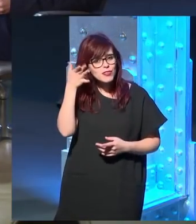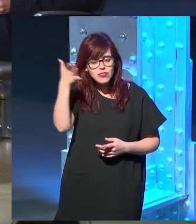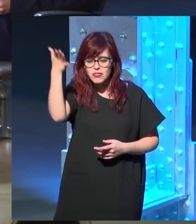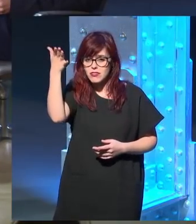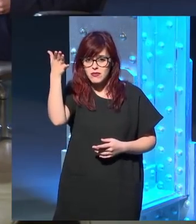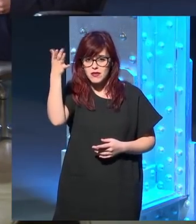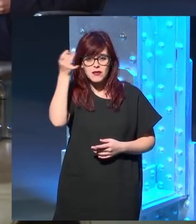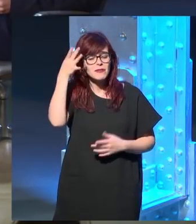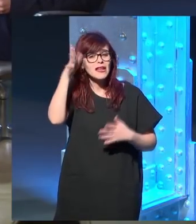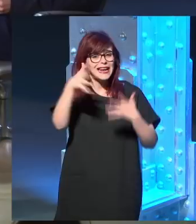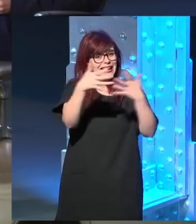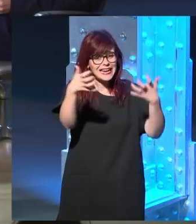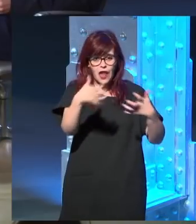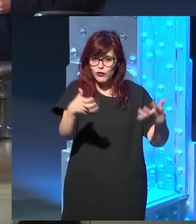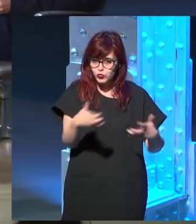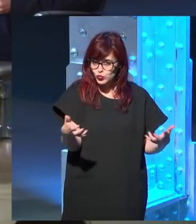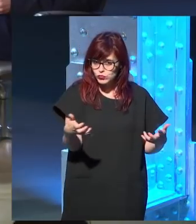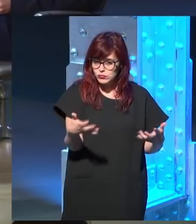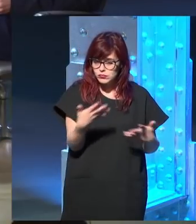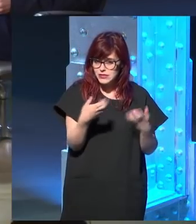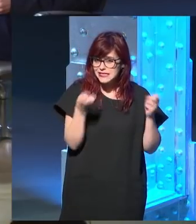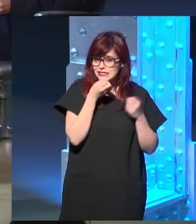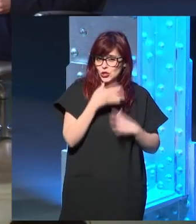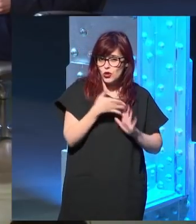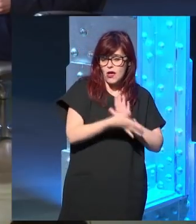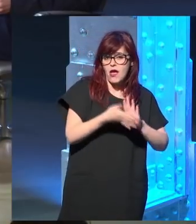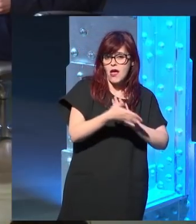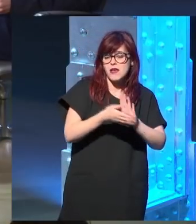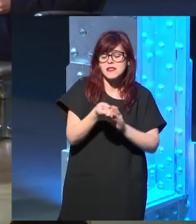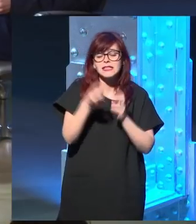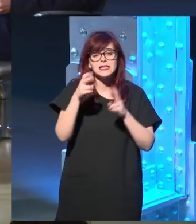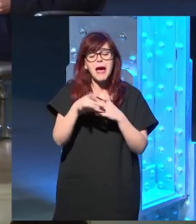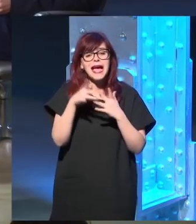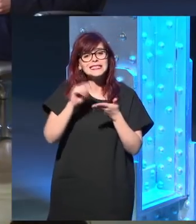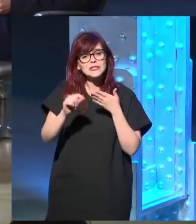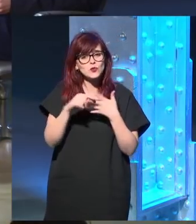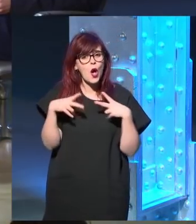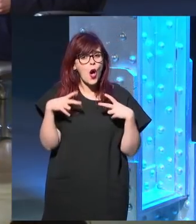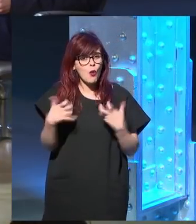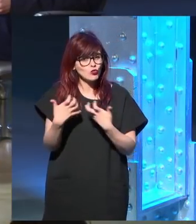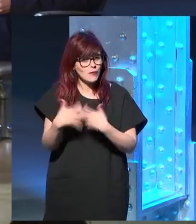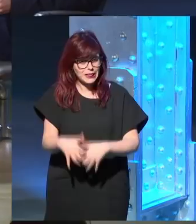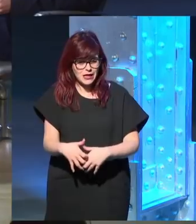del relato, la invención de la escritura automática, es